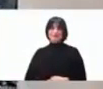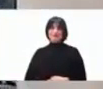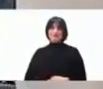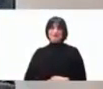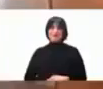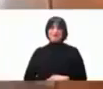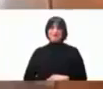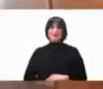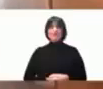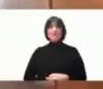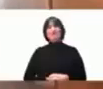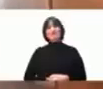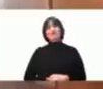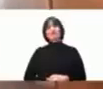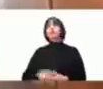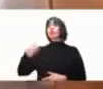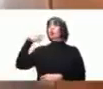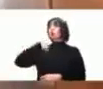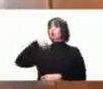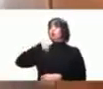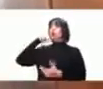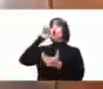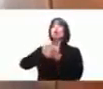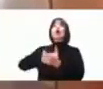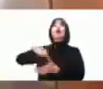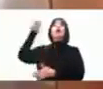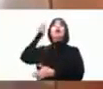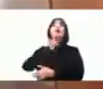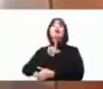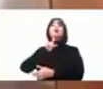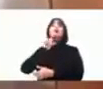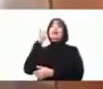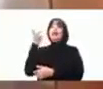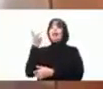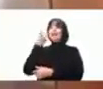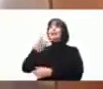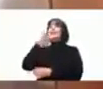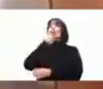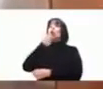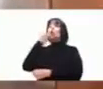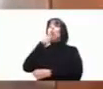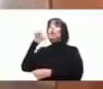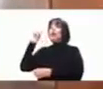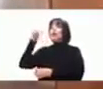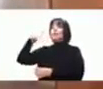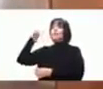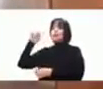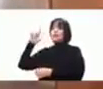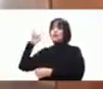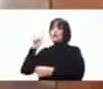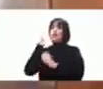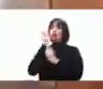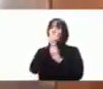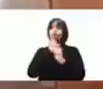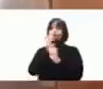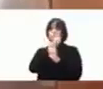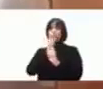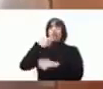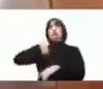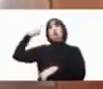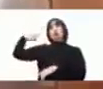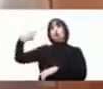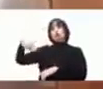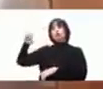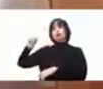Y yo soy esposa del escultor Hermilo Ramírez Valle, me llamo